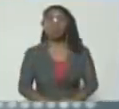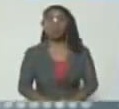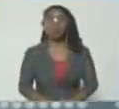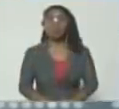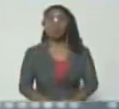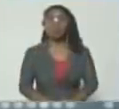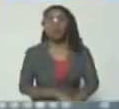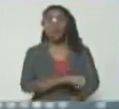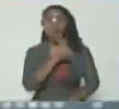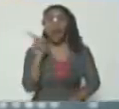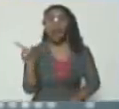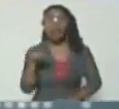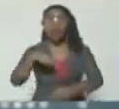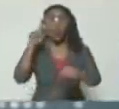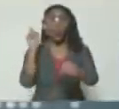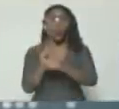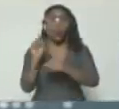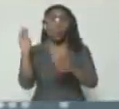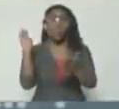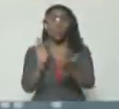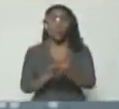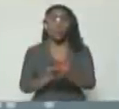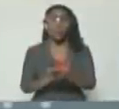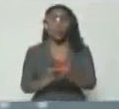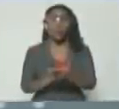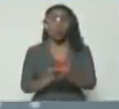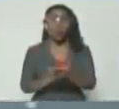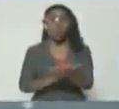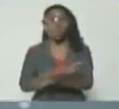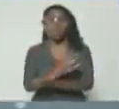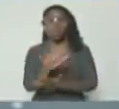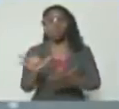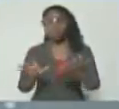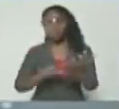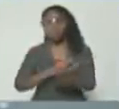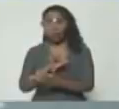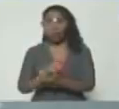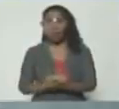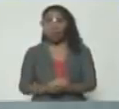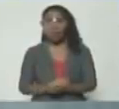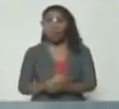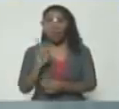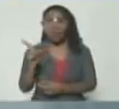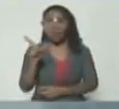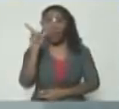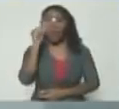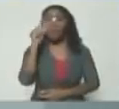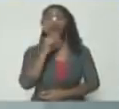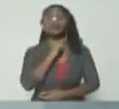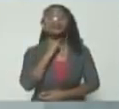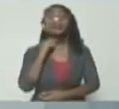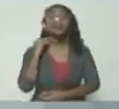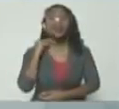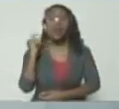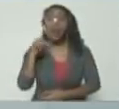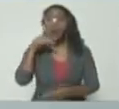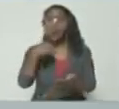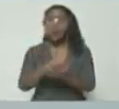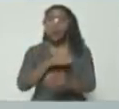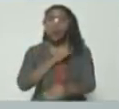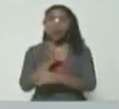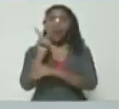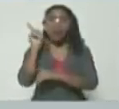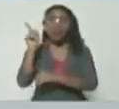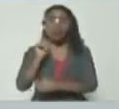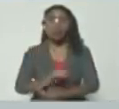Ahí el único que puso la nota discordante fue un cura, no sé el nombre que tiene, el cura que fue para